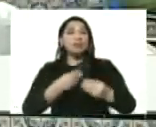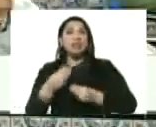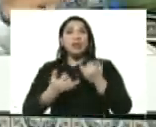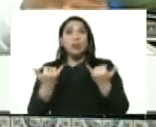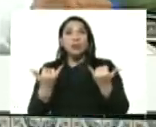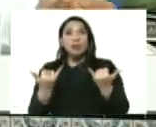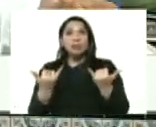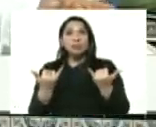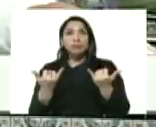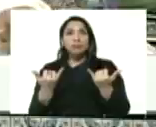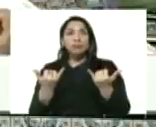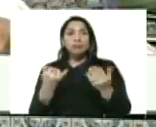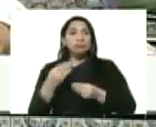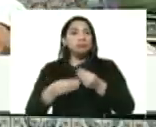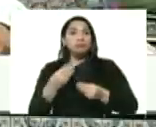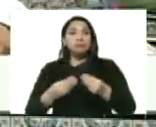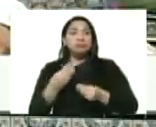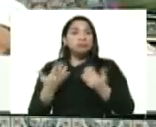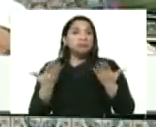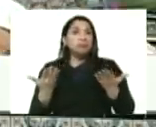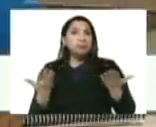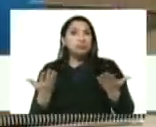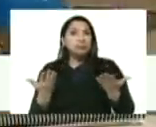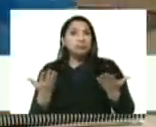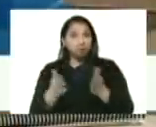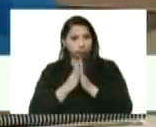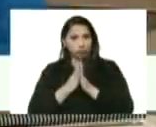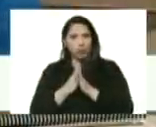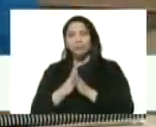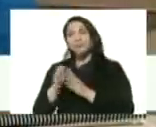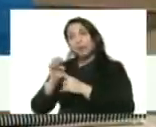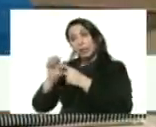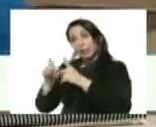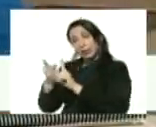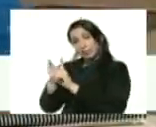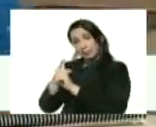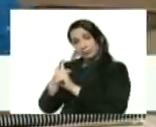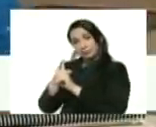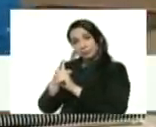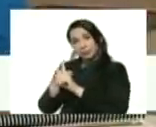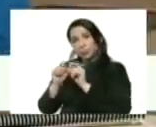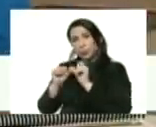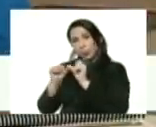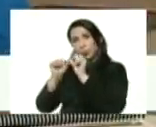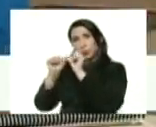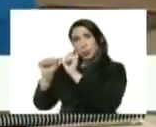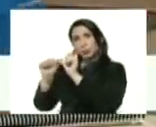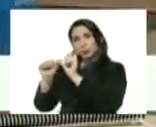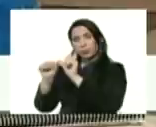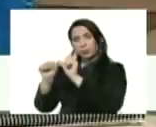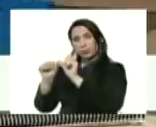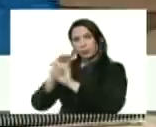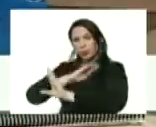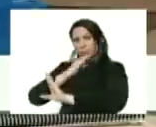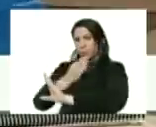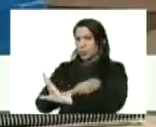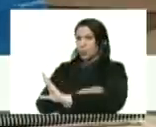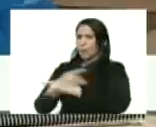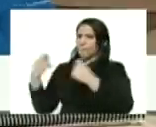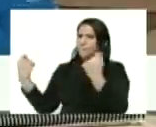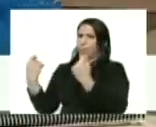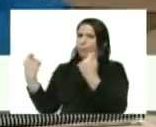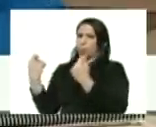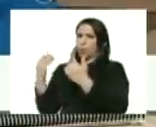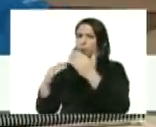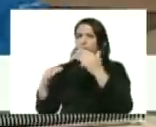¿qué vamos a hacer ahora? bien Villaruel las estrategias son primero continuar potenciando el poder popular con la